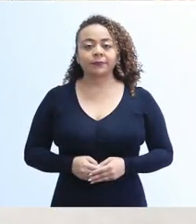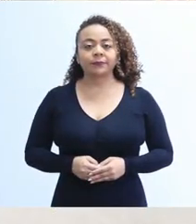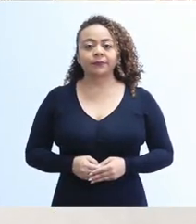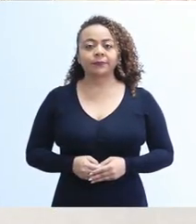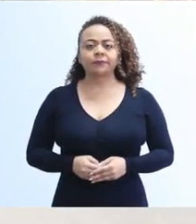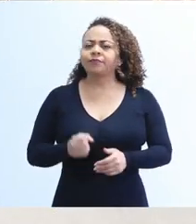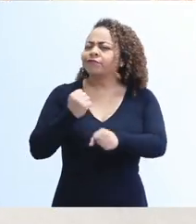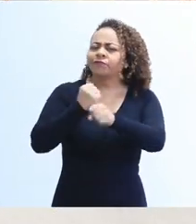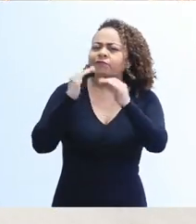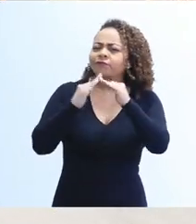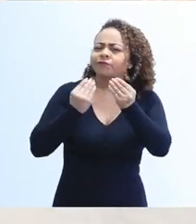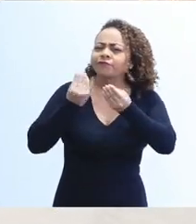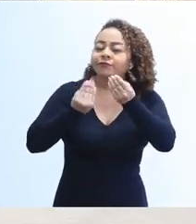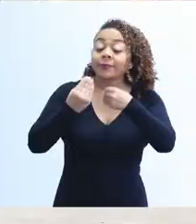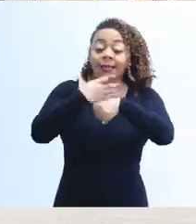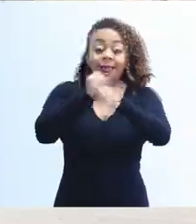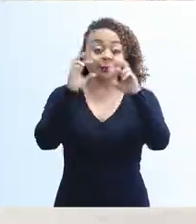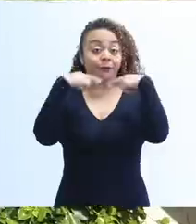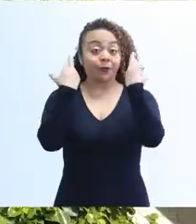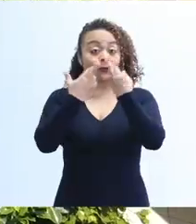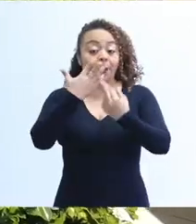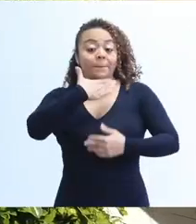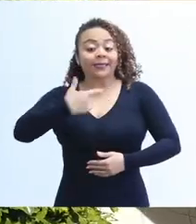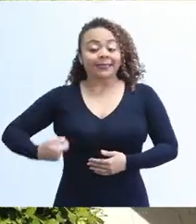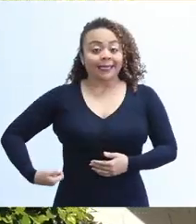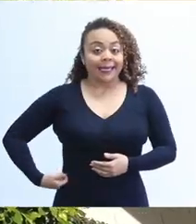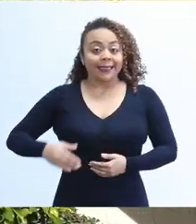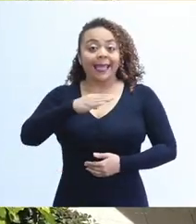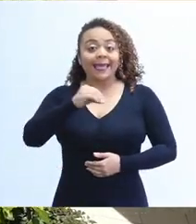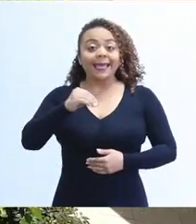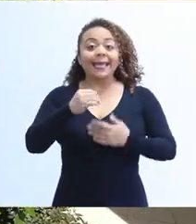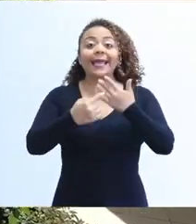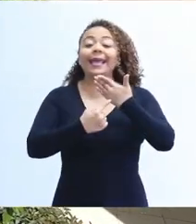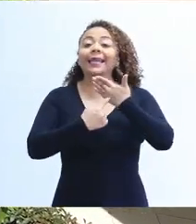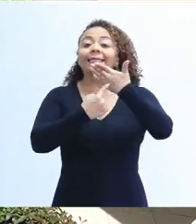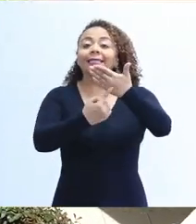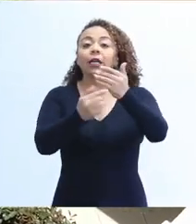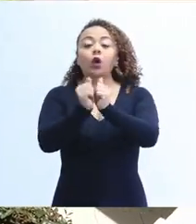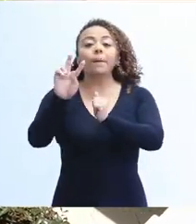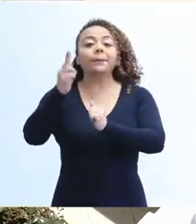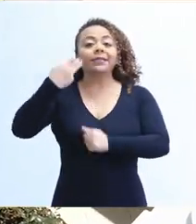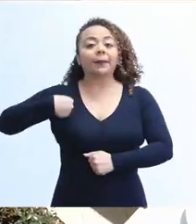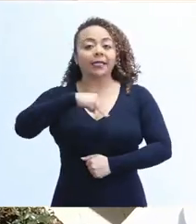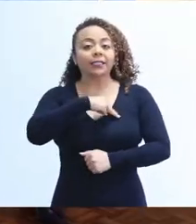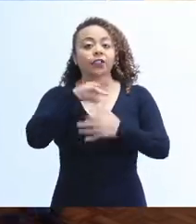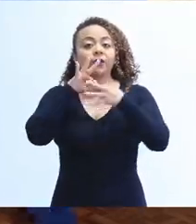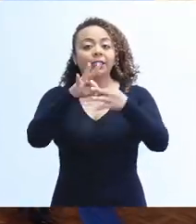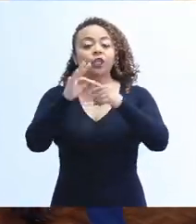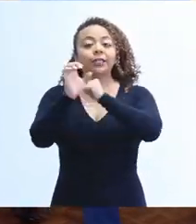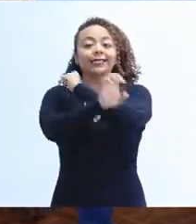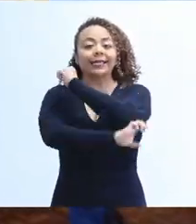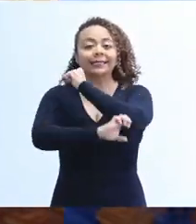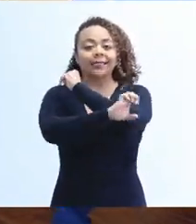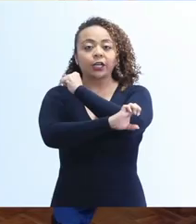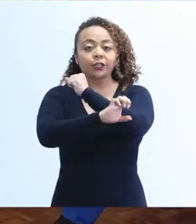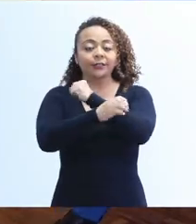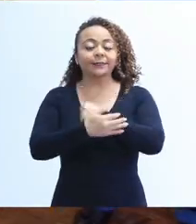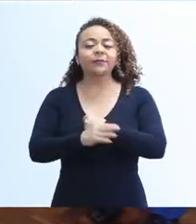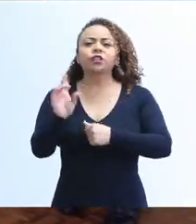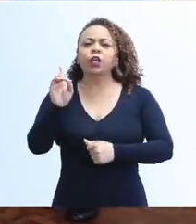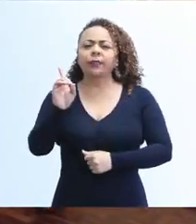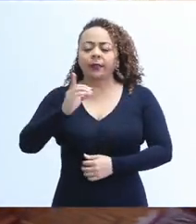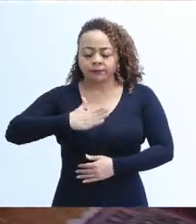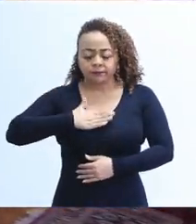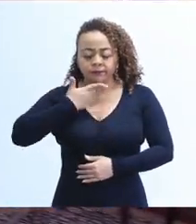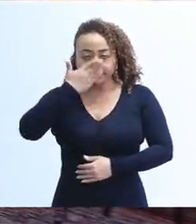Entre esas tareas se realizó la reunión del presidente y el canciller con el viceministro de Relaciones Exteriores del Reino